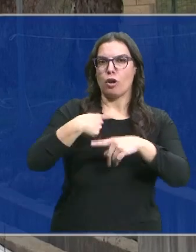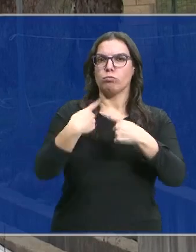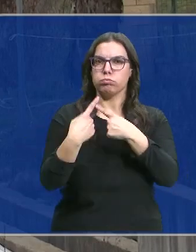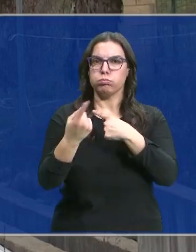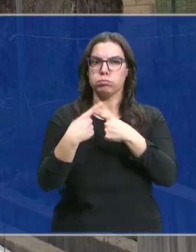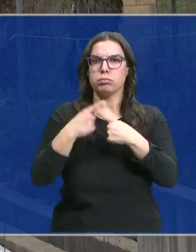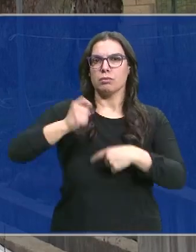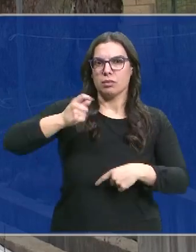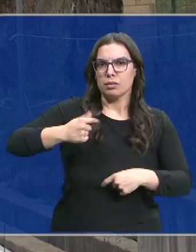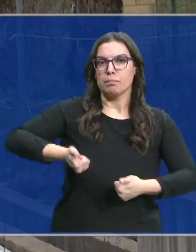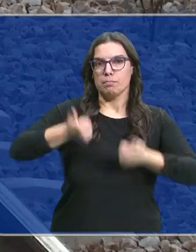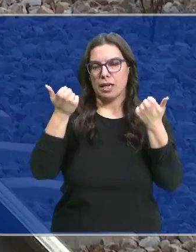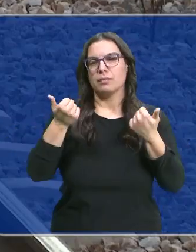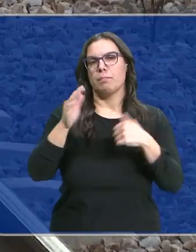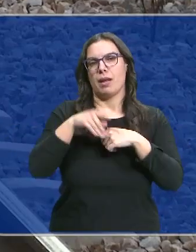rutinarios en estas vías.